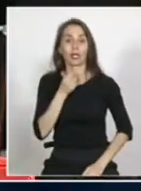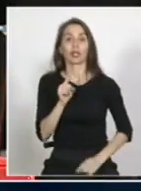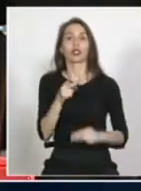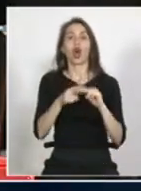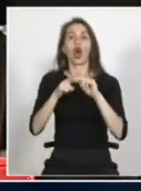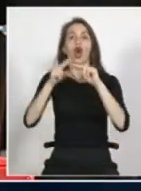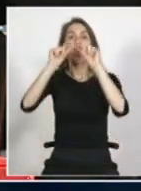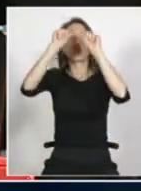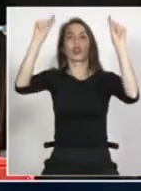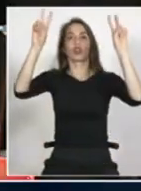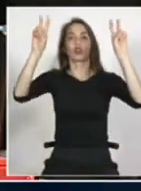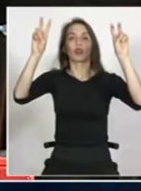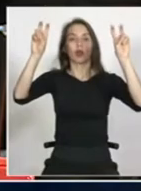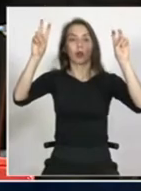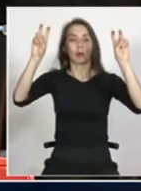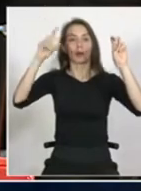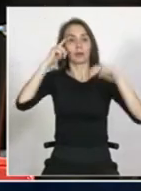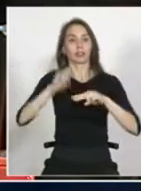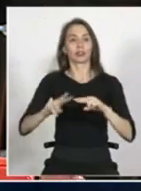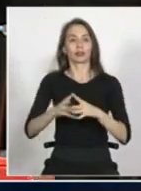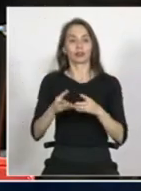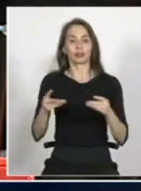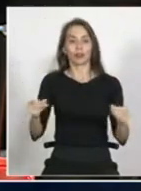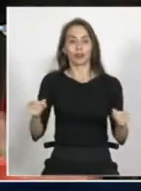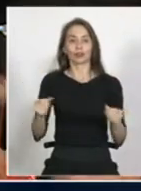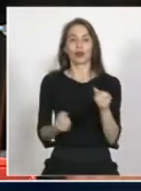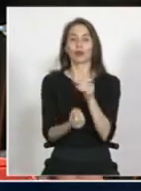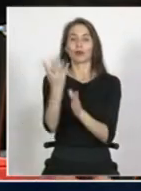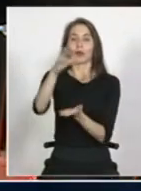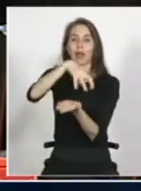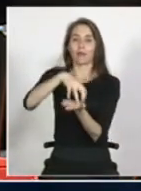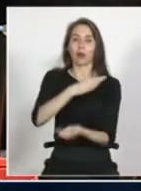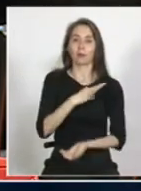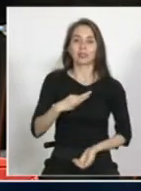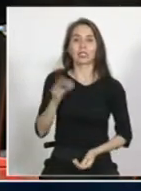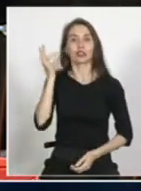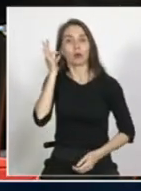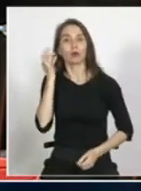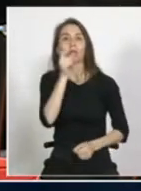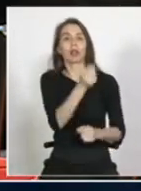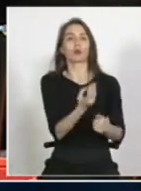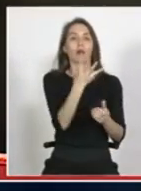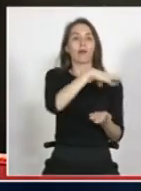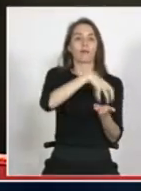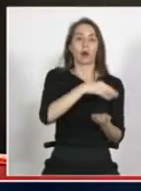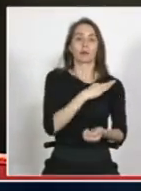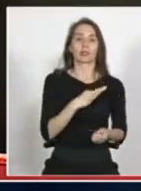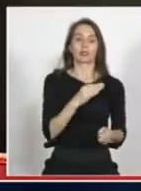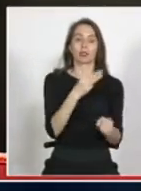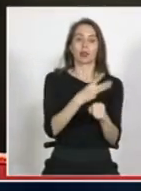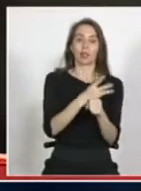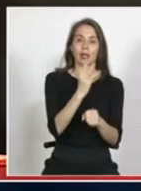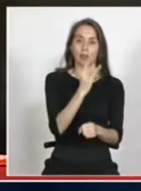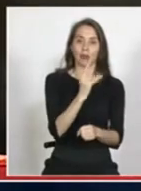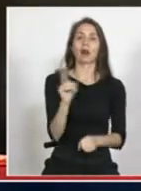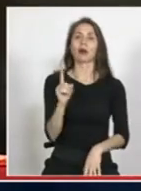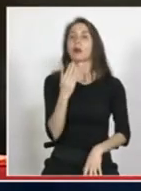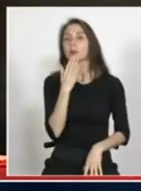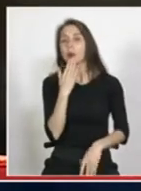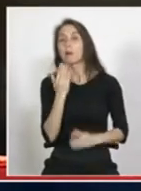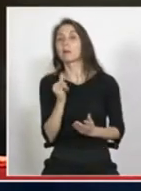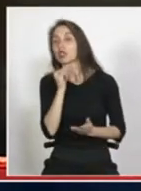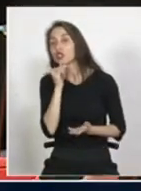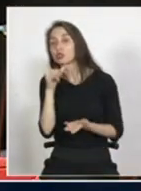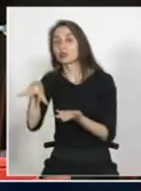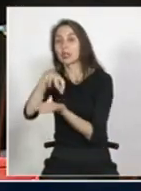nombre, porque aquí, como si las grandes soluciones fueran siempre un nuevo ministerio, el nuevo ministerio de la mujer, el nuevo ministerio de la adulta mayor, el nuevo ministerio, puede ser también, o no sé si un